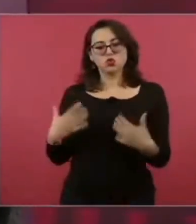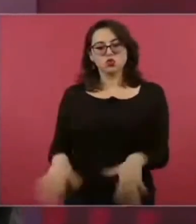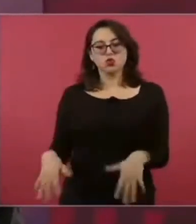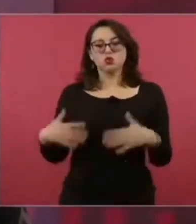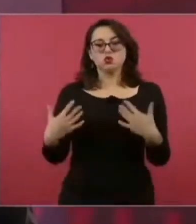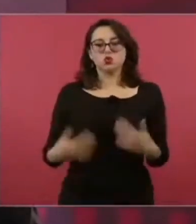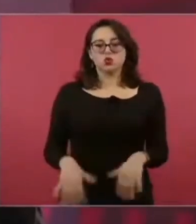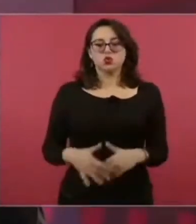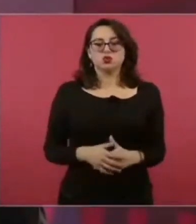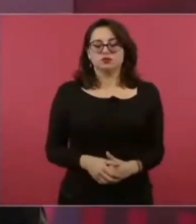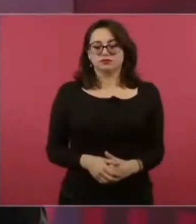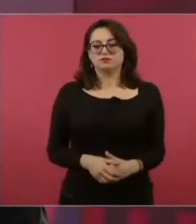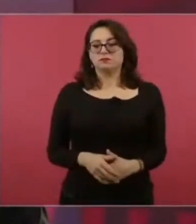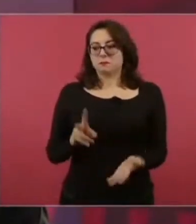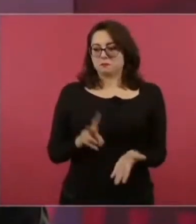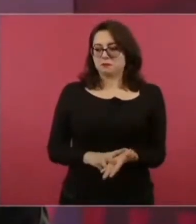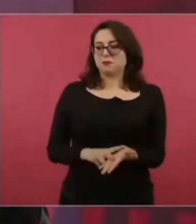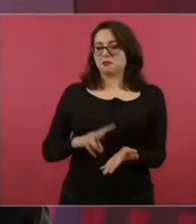no hay dos.